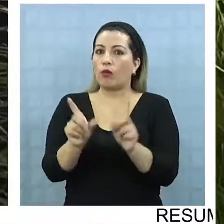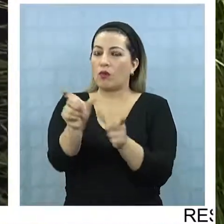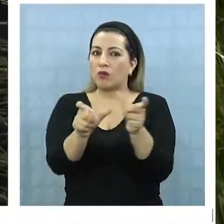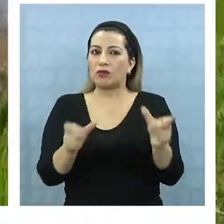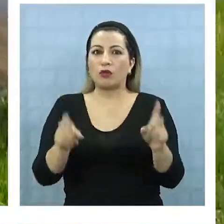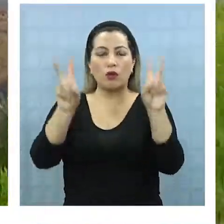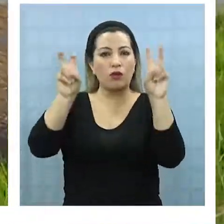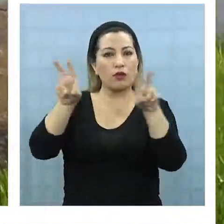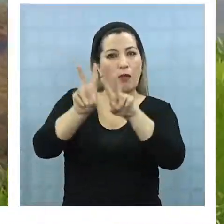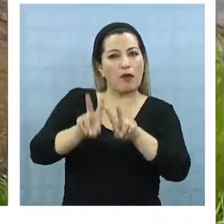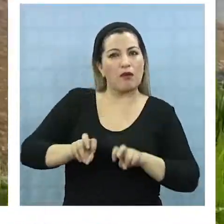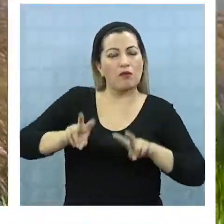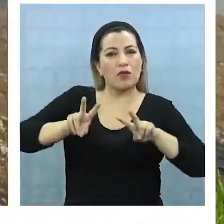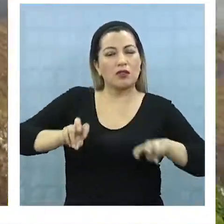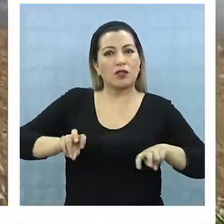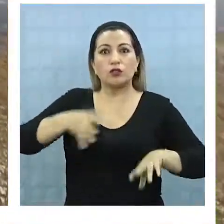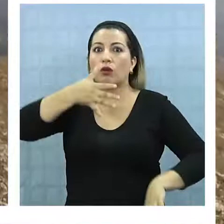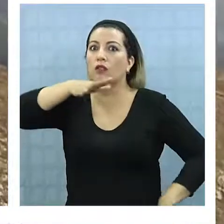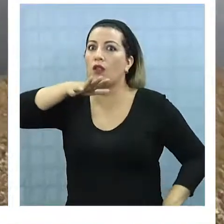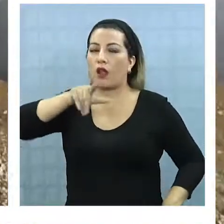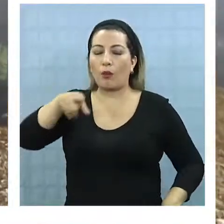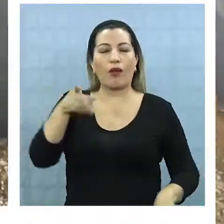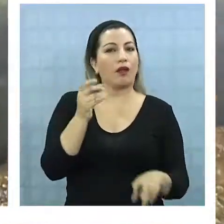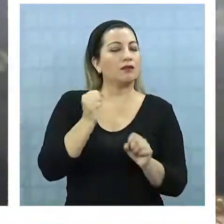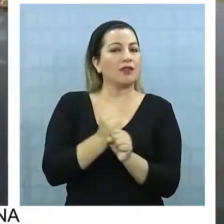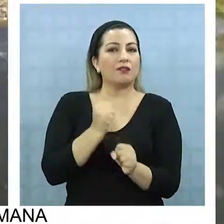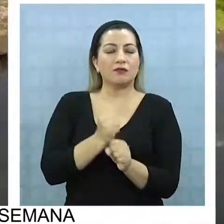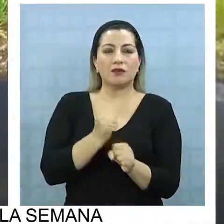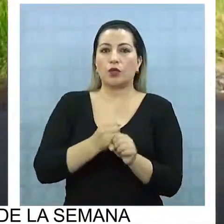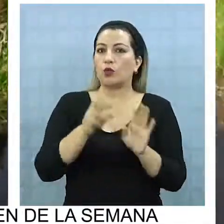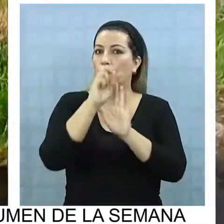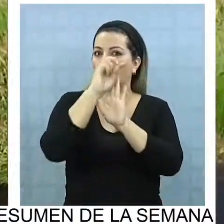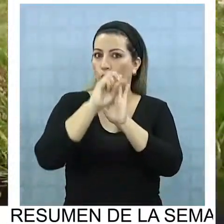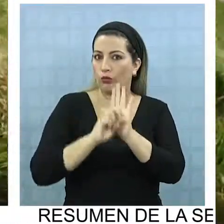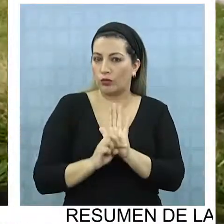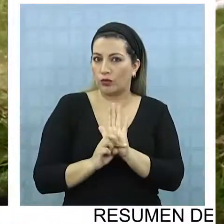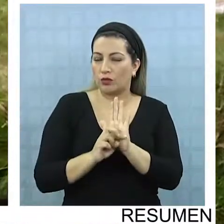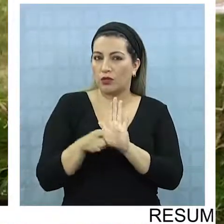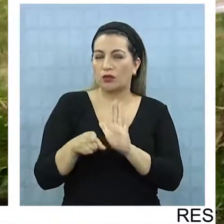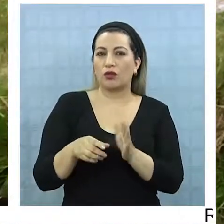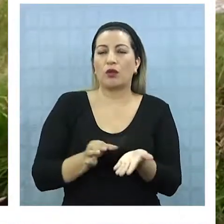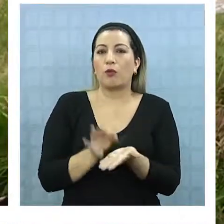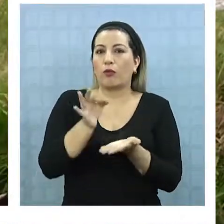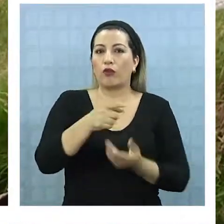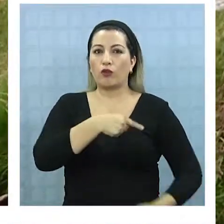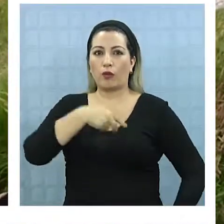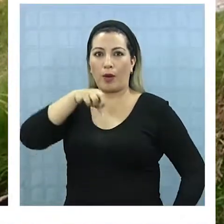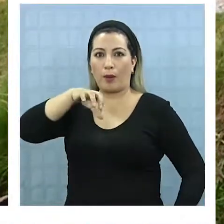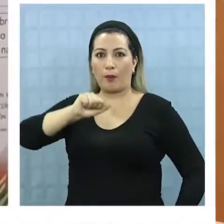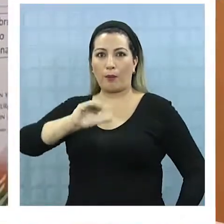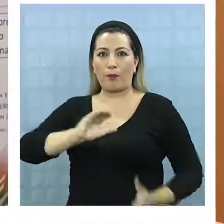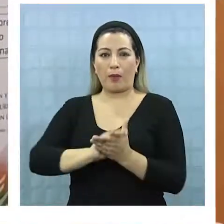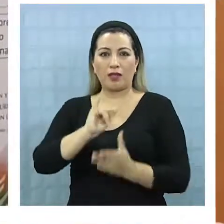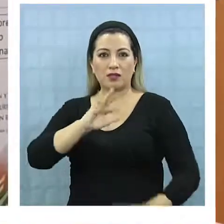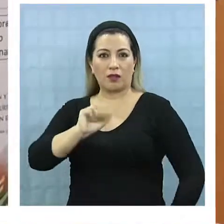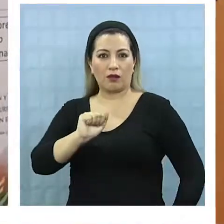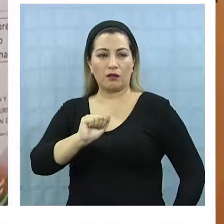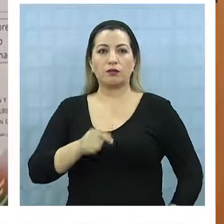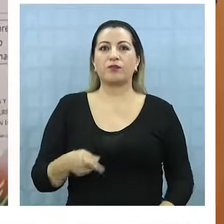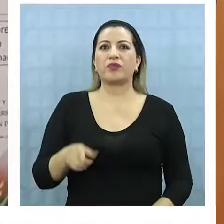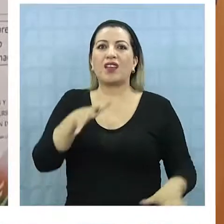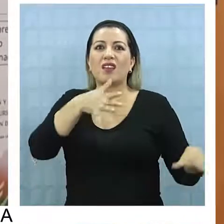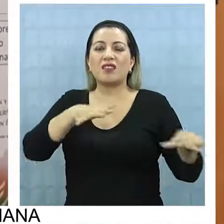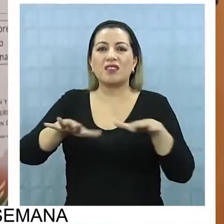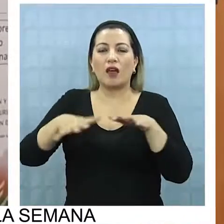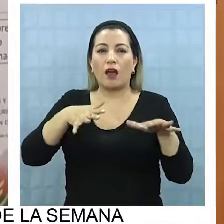personas vinculadas a la investigación hídrica estaban trabajando en un proyecto de cultivos en Pachiclo. Venía bajando esta